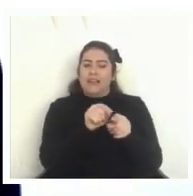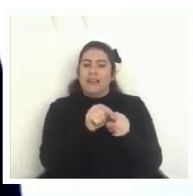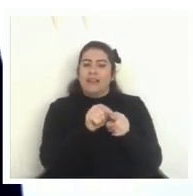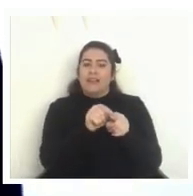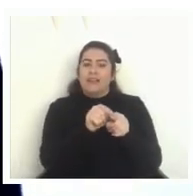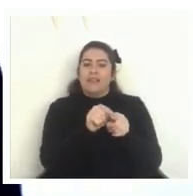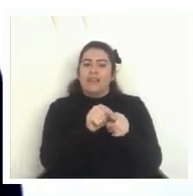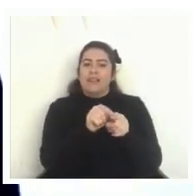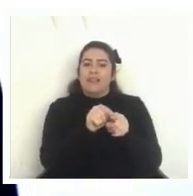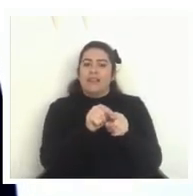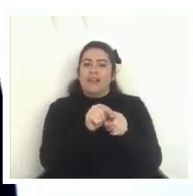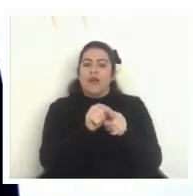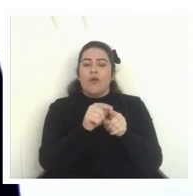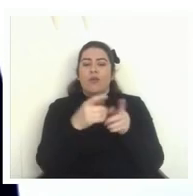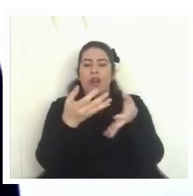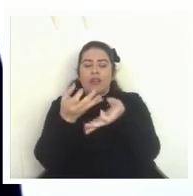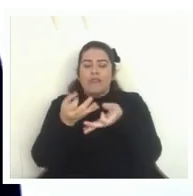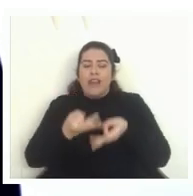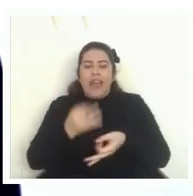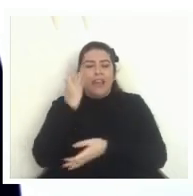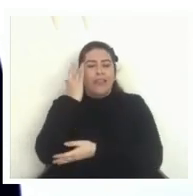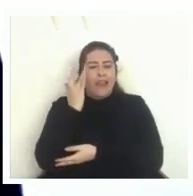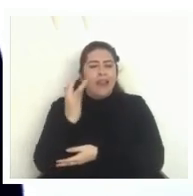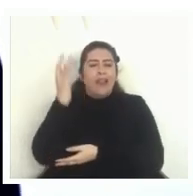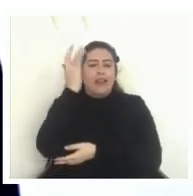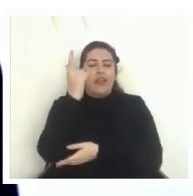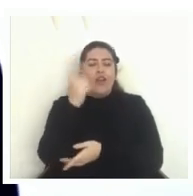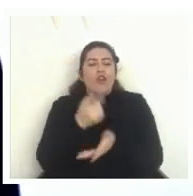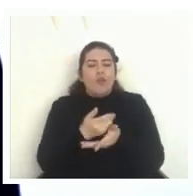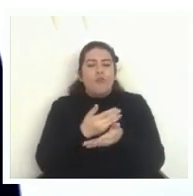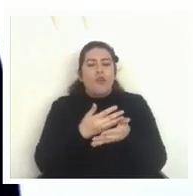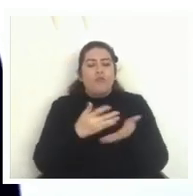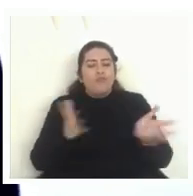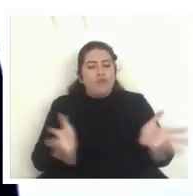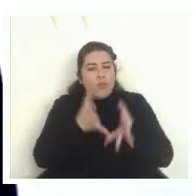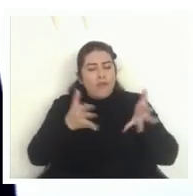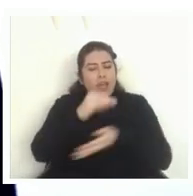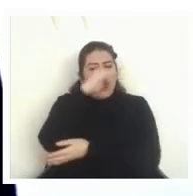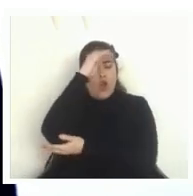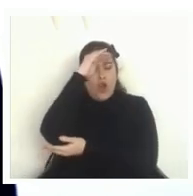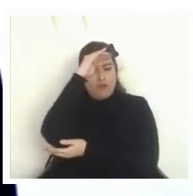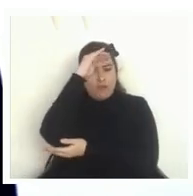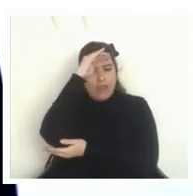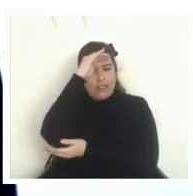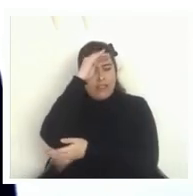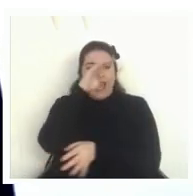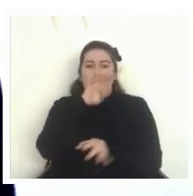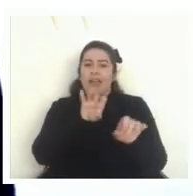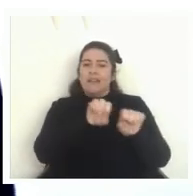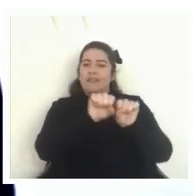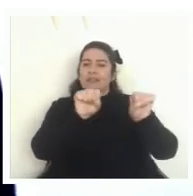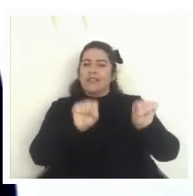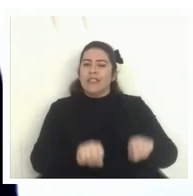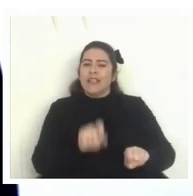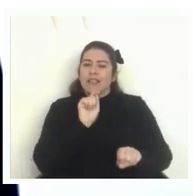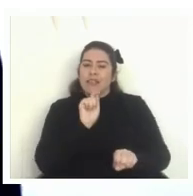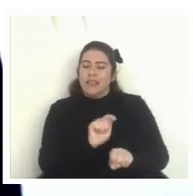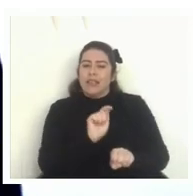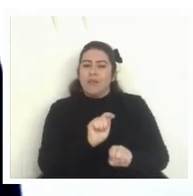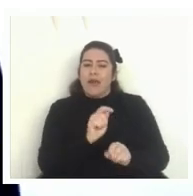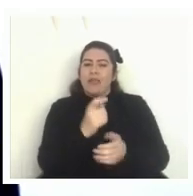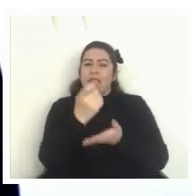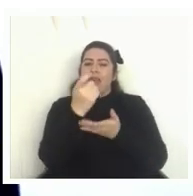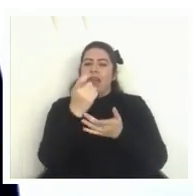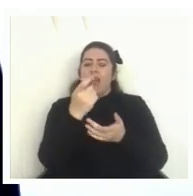inteligente de cómo generar confianza cómo generar confianza en los sistemas de en estos sistemas de evaluación